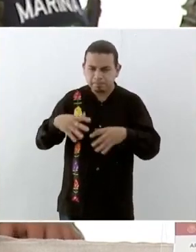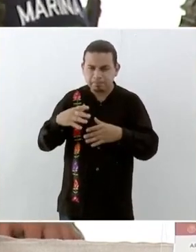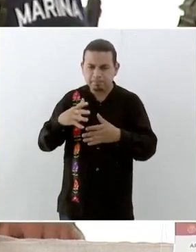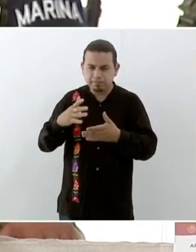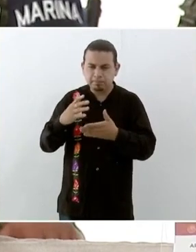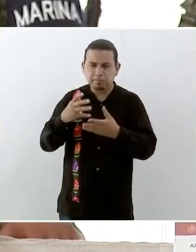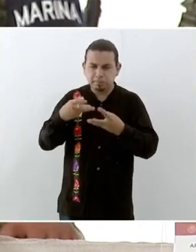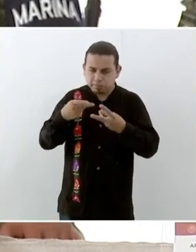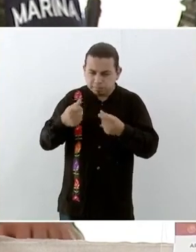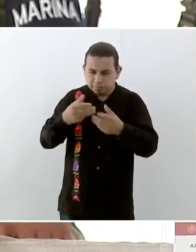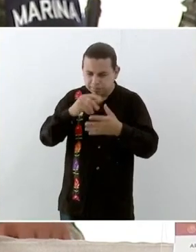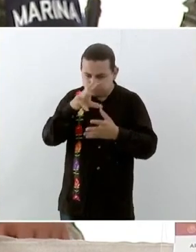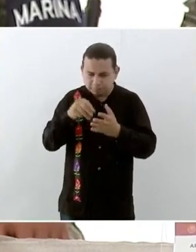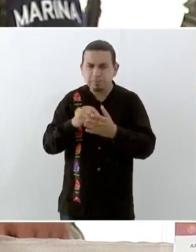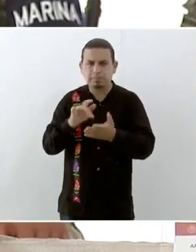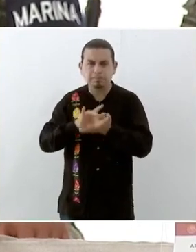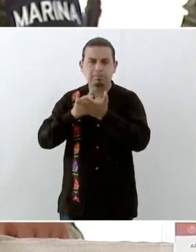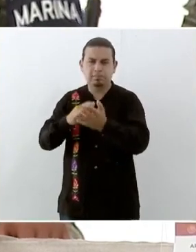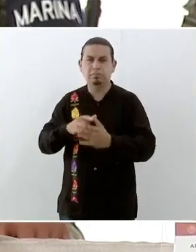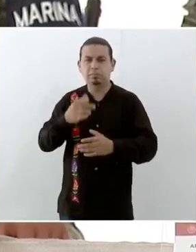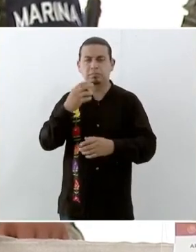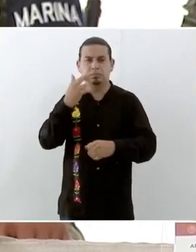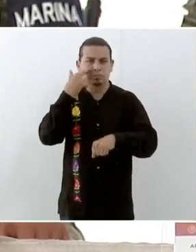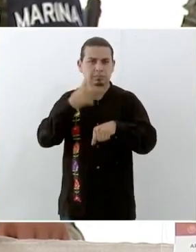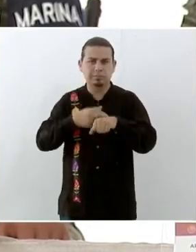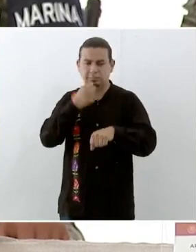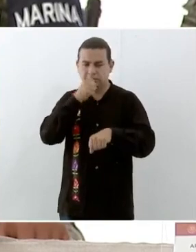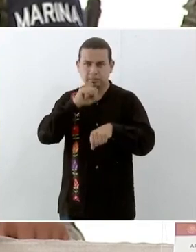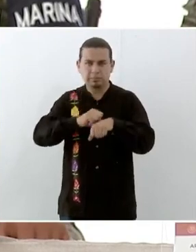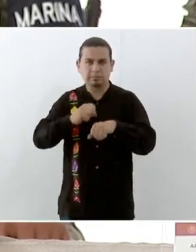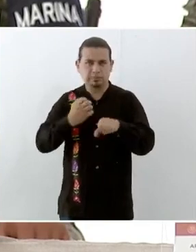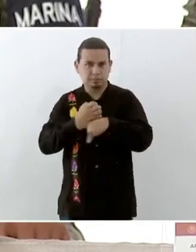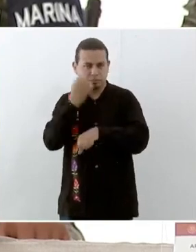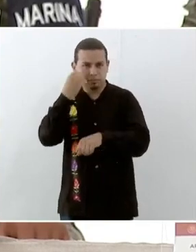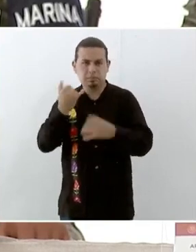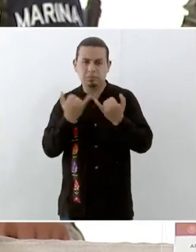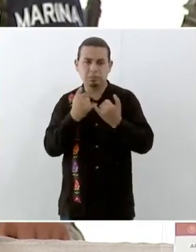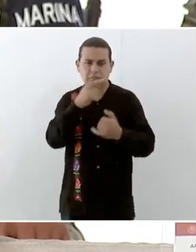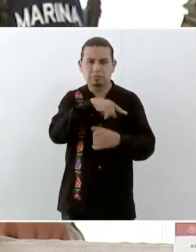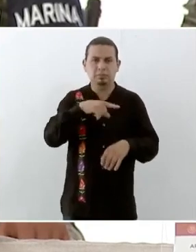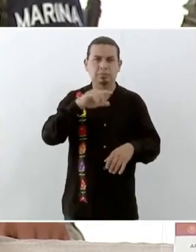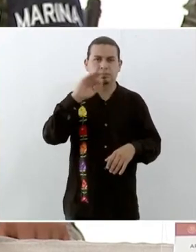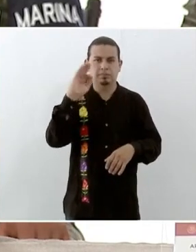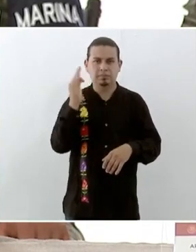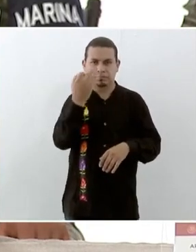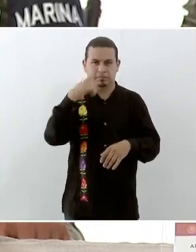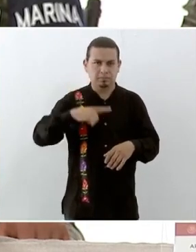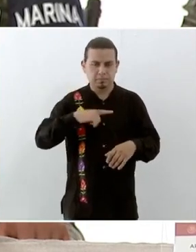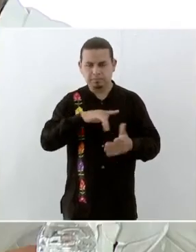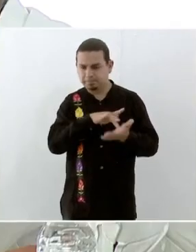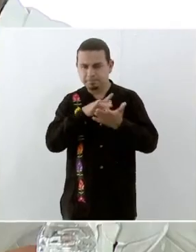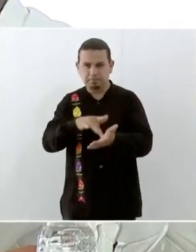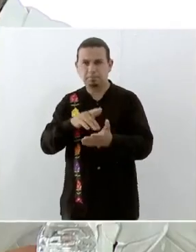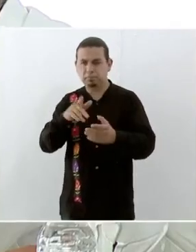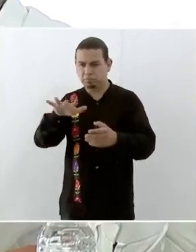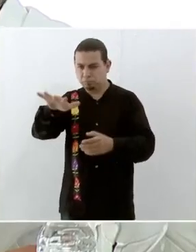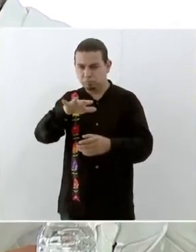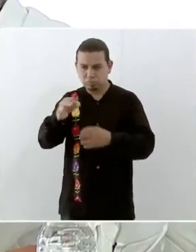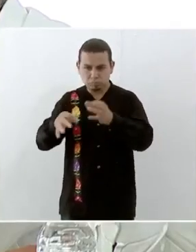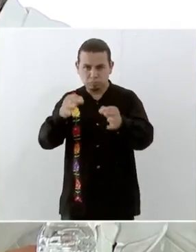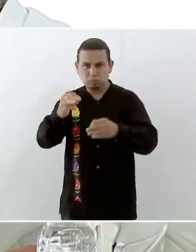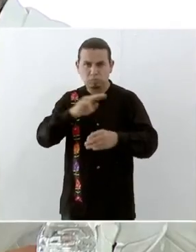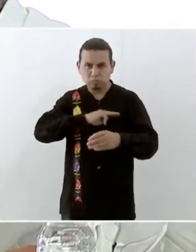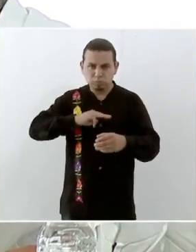en coordinación con la Secretaría del Benestar se van a trabajar en convenios y se les va a entregar a cada uno de los municipios el anticipo